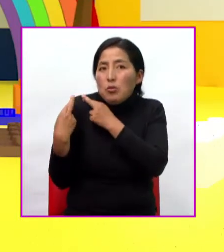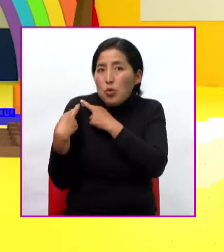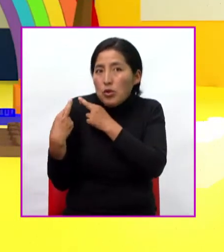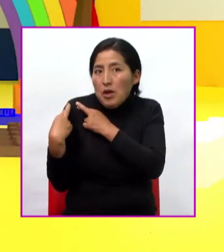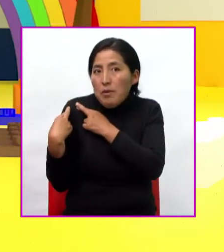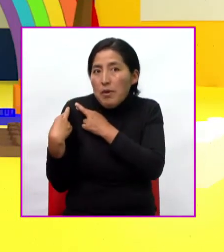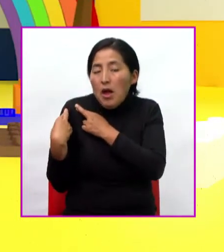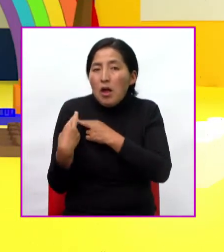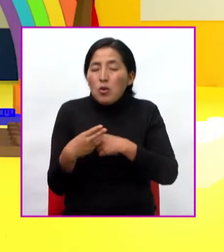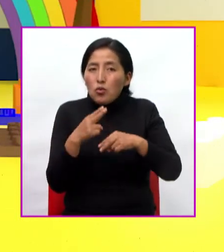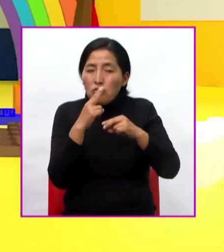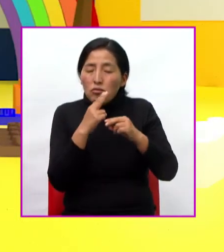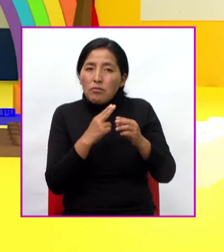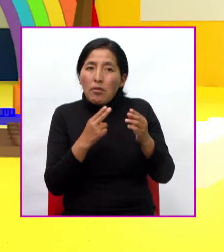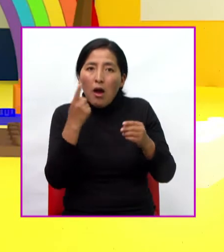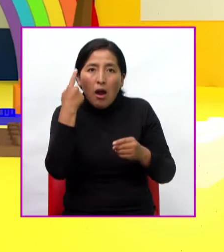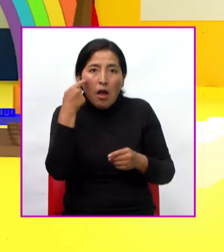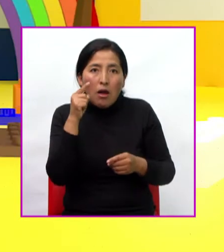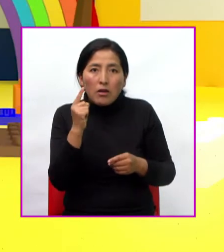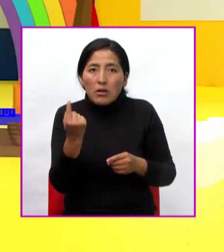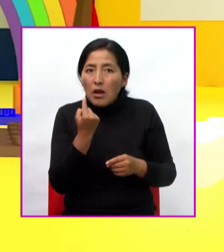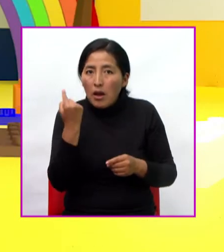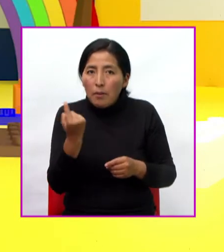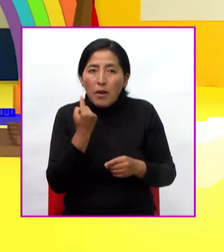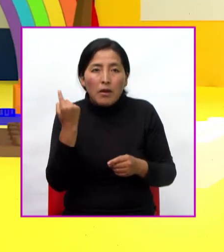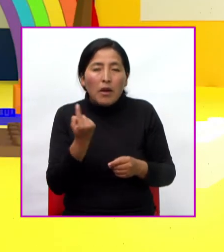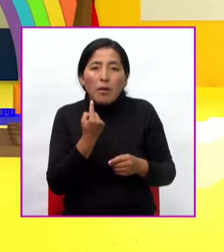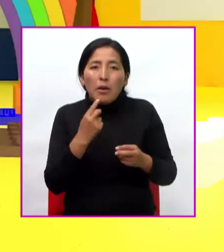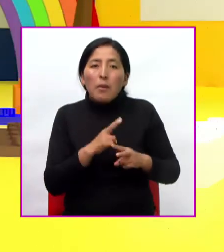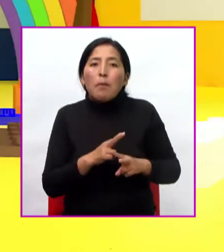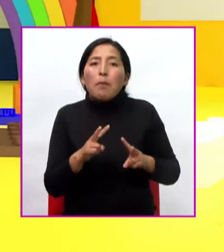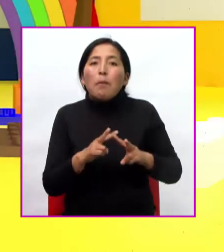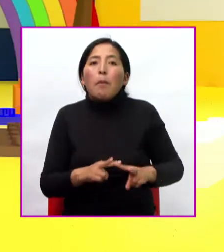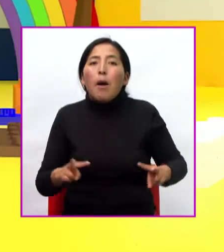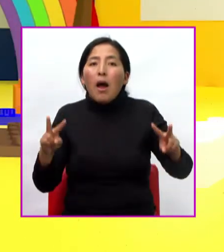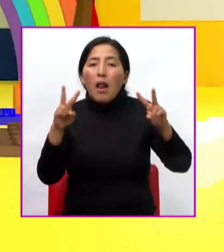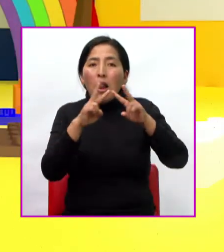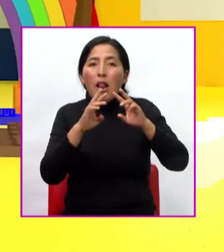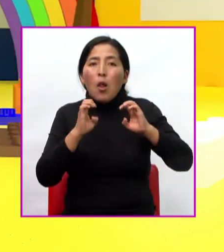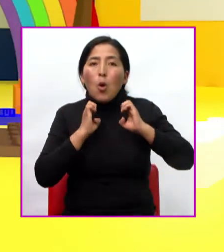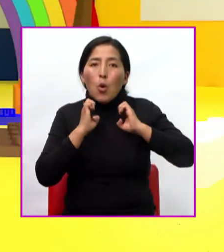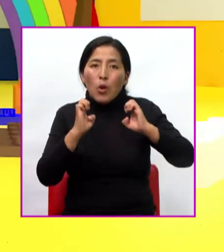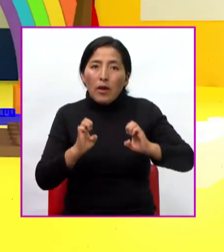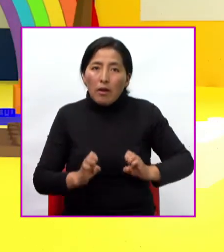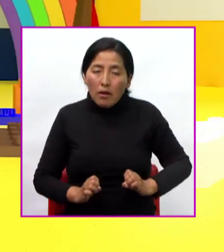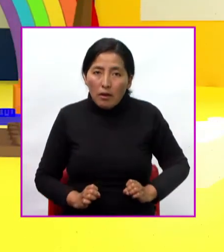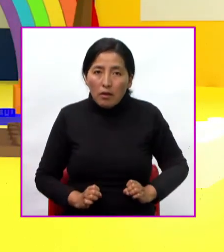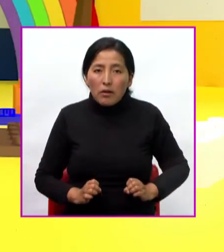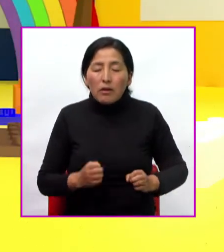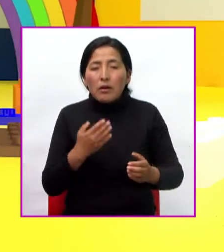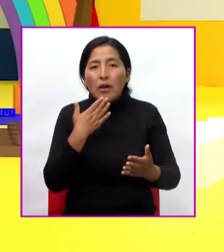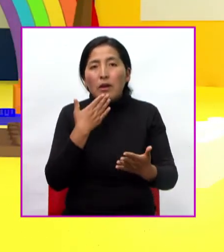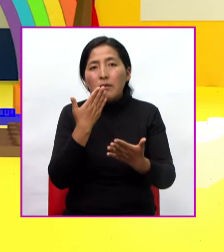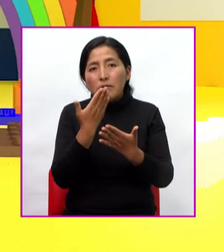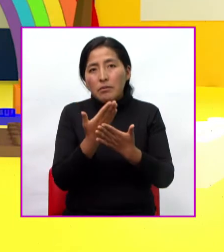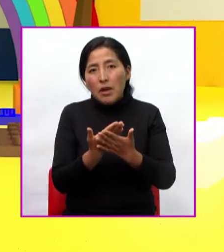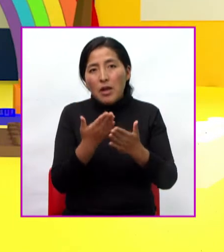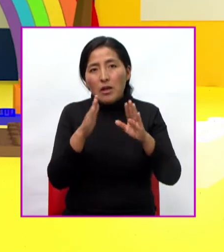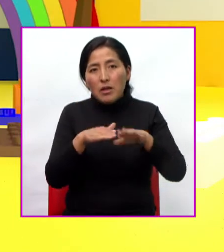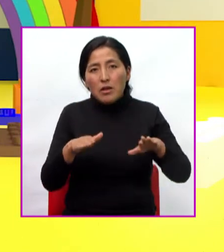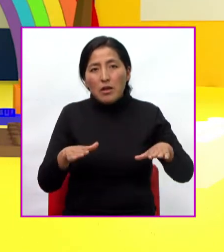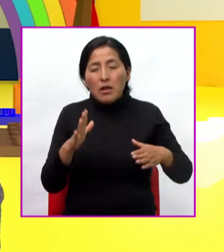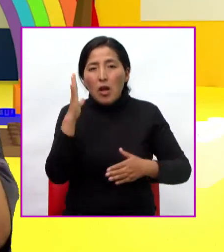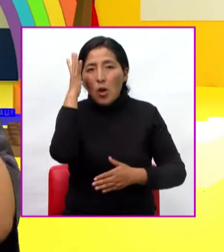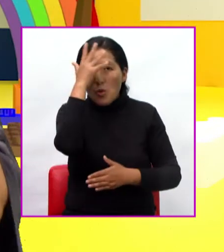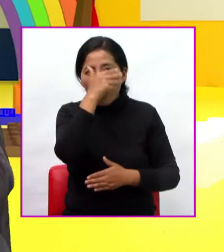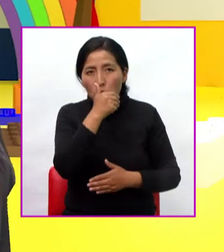Honestidad Y como te lo he dicho Basado en valores Éticos y morales Bueno mis niñitos Qué lindo